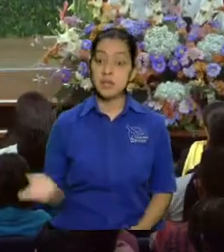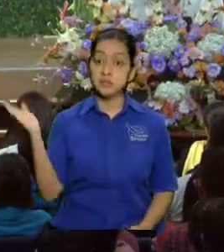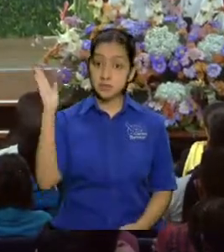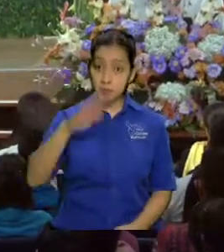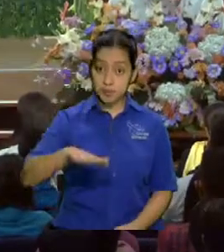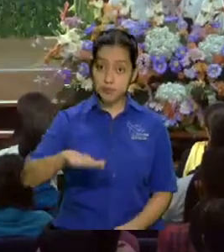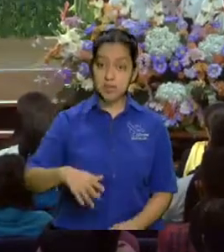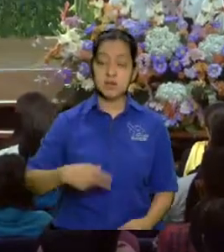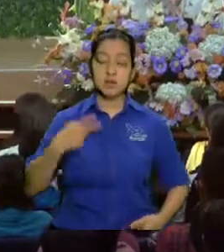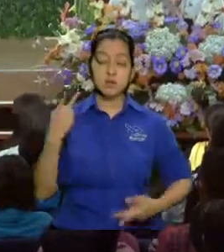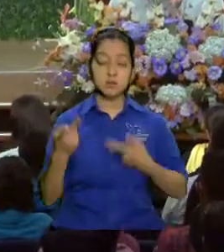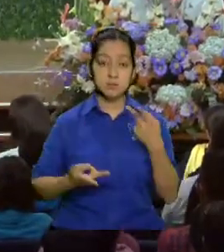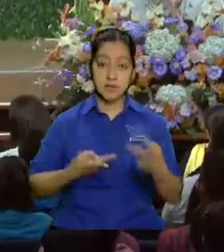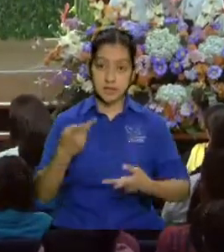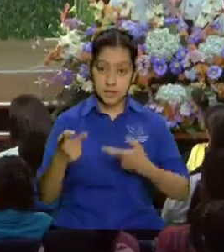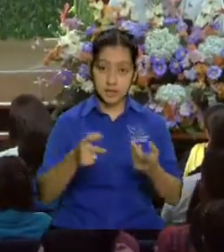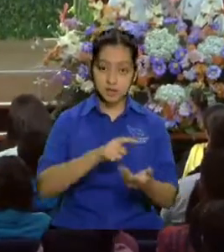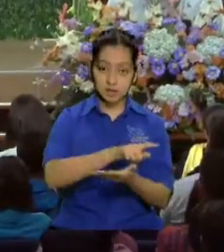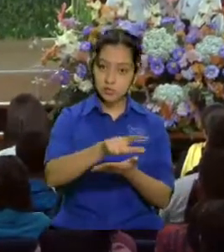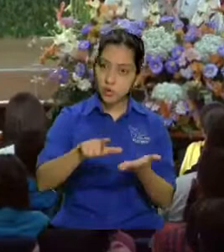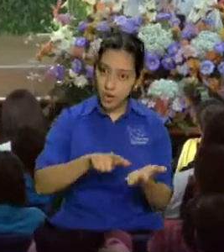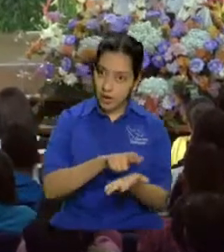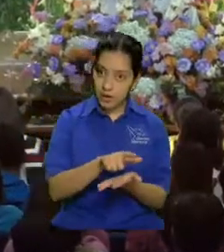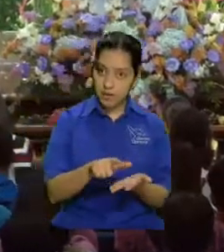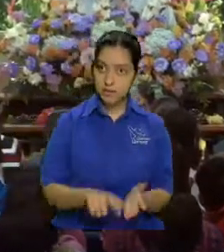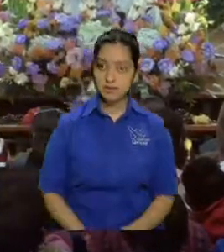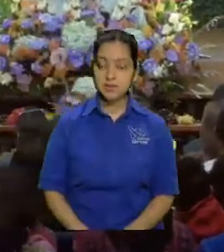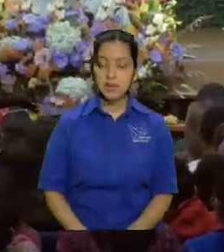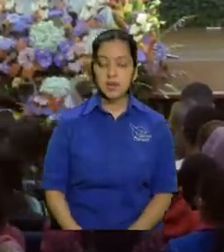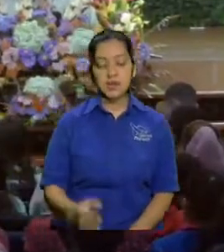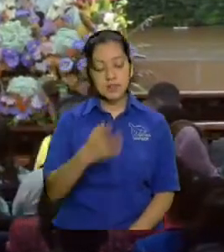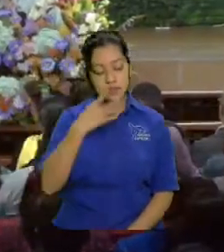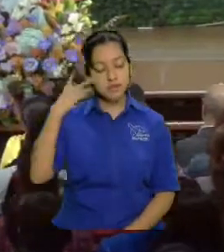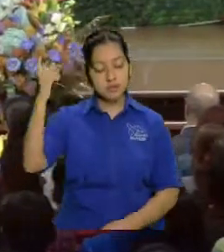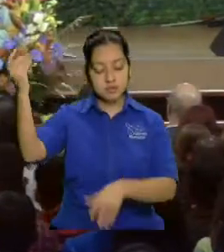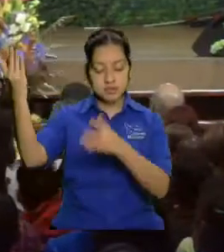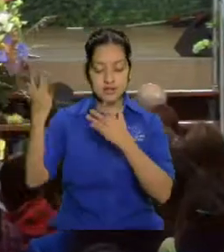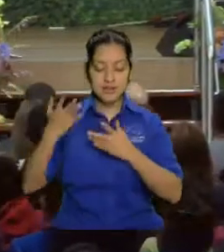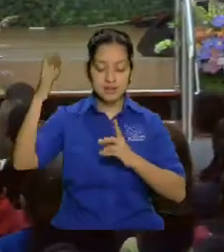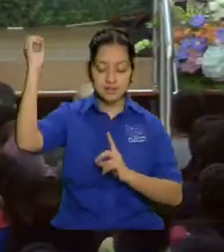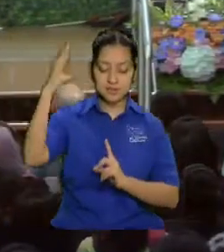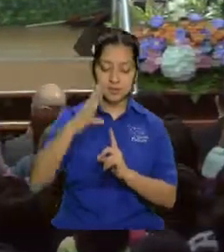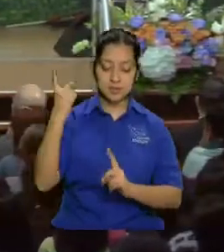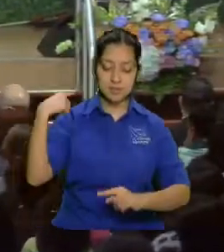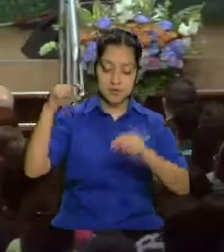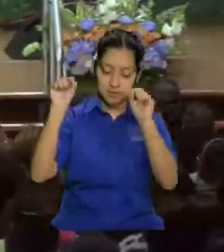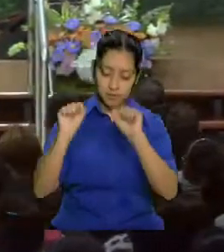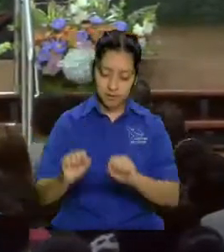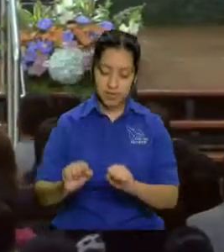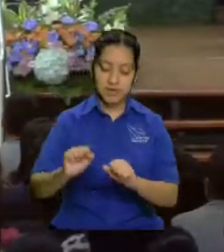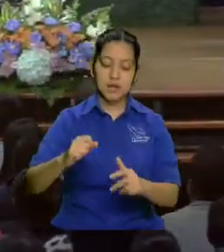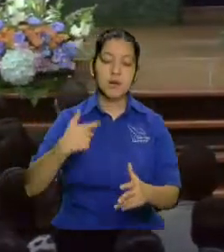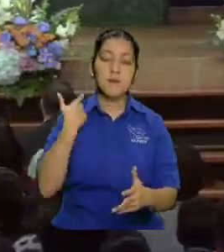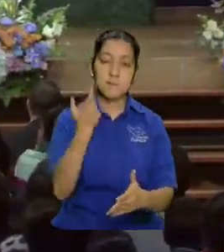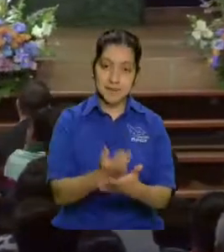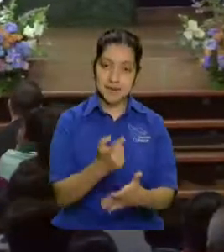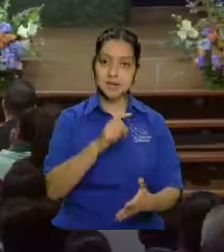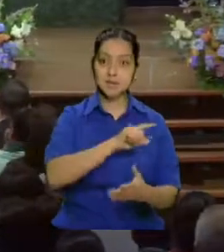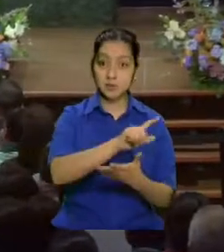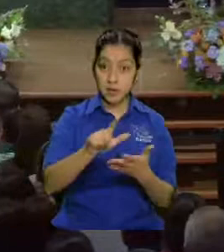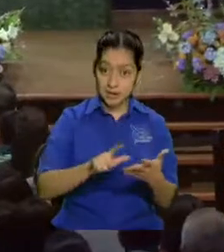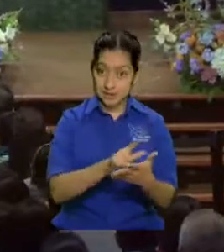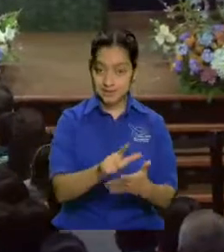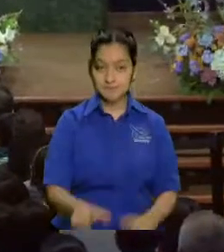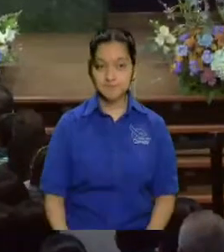y Dios nos daba el recurso para comprarlo y nos lo sigue dando bendito sea el nombre del señor no quiero hablar solo en pasado porque es algo que estoy viviendo